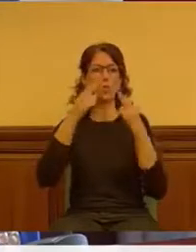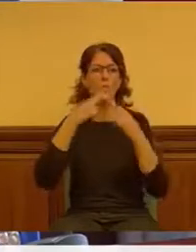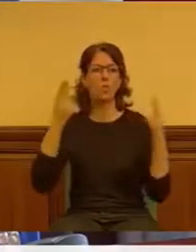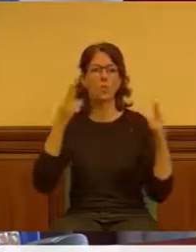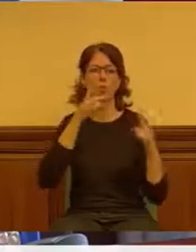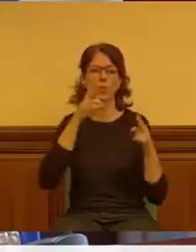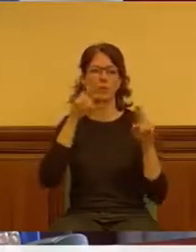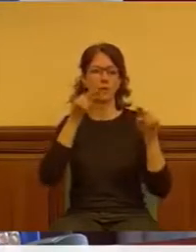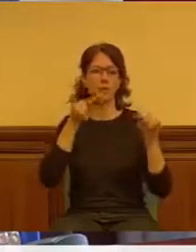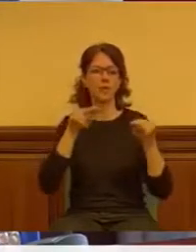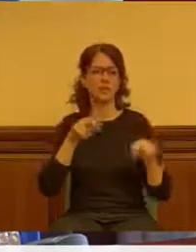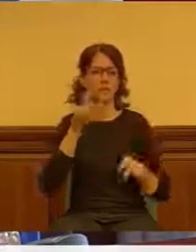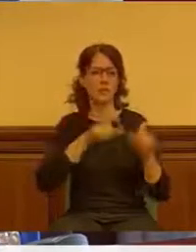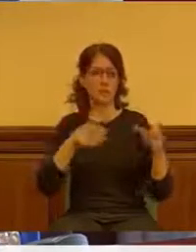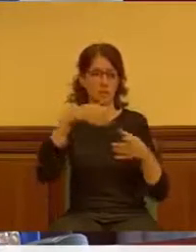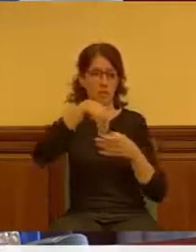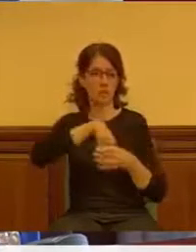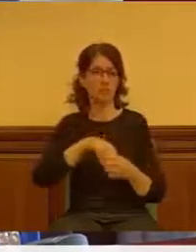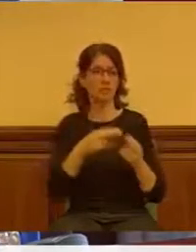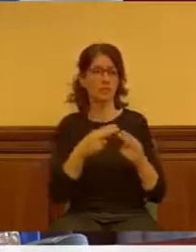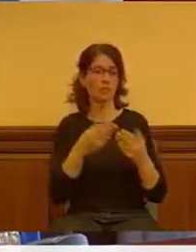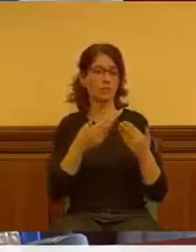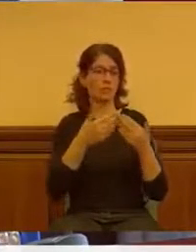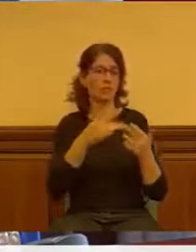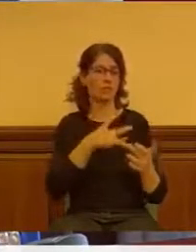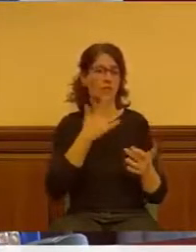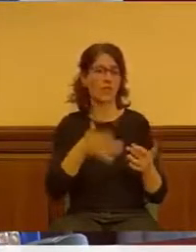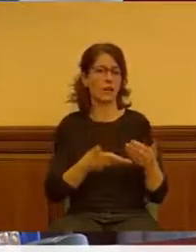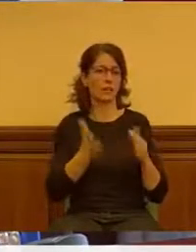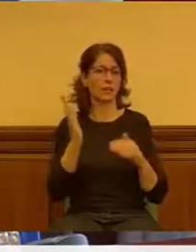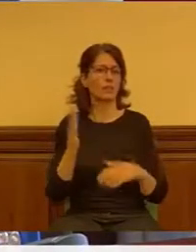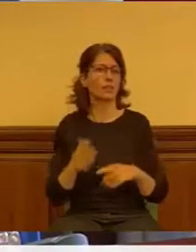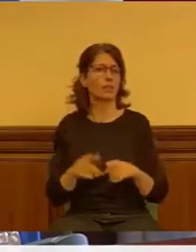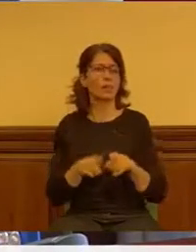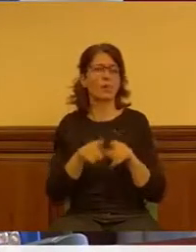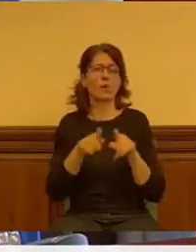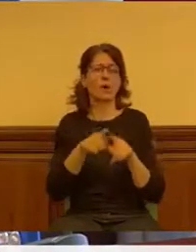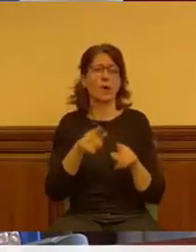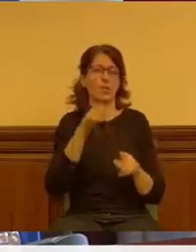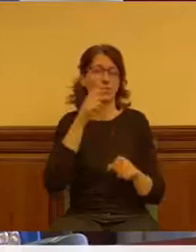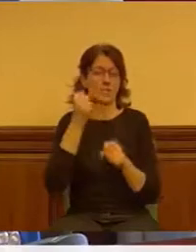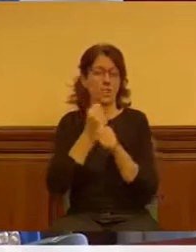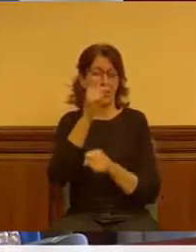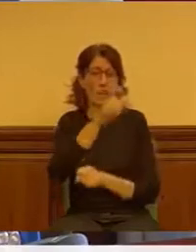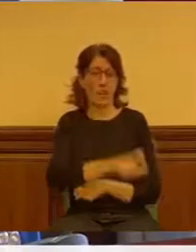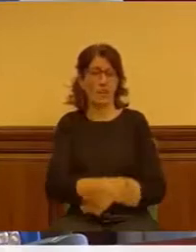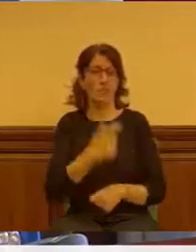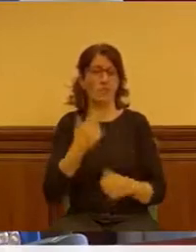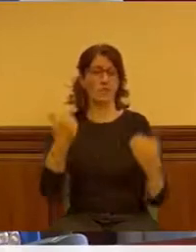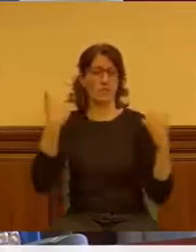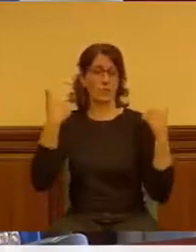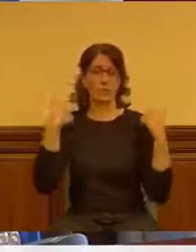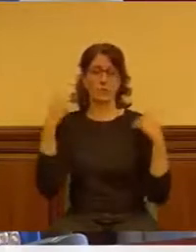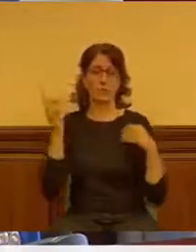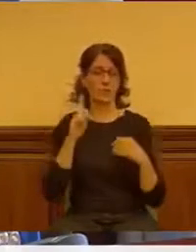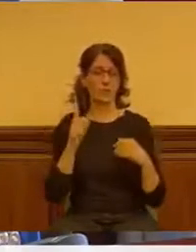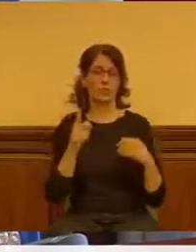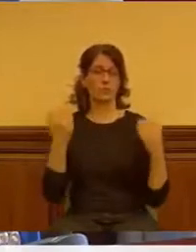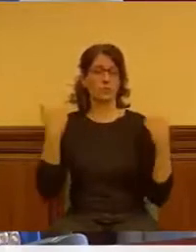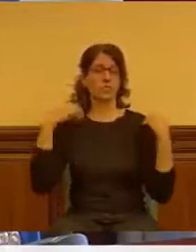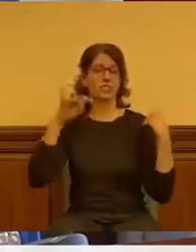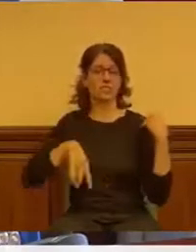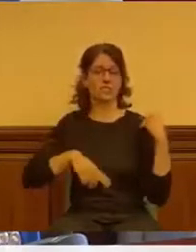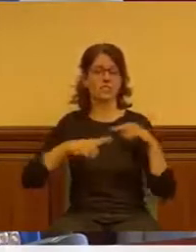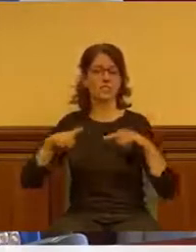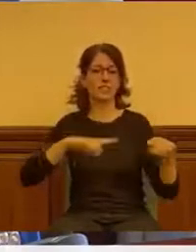residencia, cuando esa no es una competencia de esta trabajadora, sino única y exclusivamente de la directora de la misma, y lo pone en un